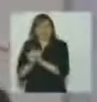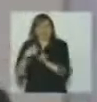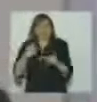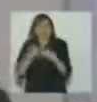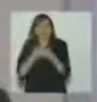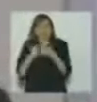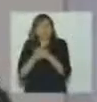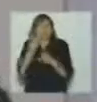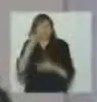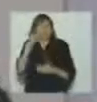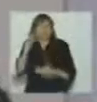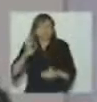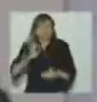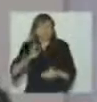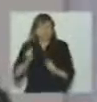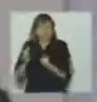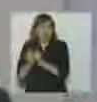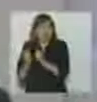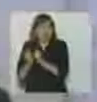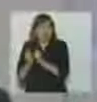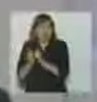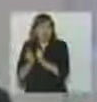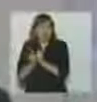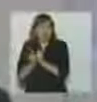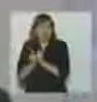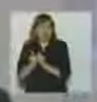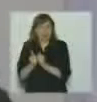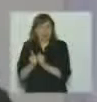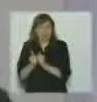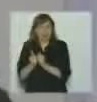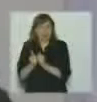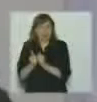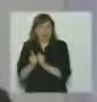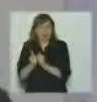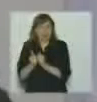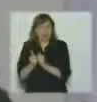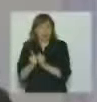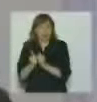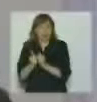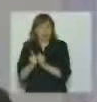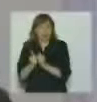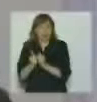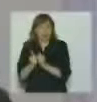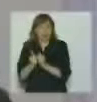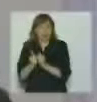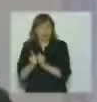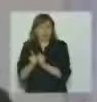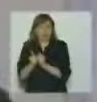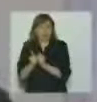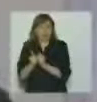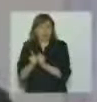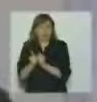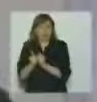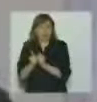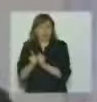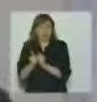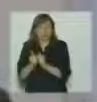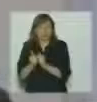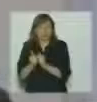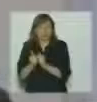es es también algo inigualable por eso tal vez me cueste un poco más de tiempo ir al teatro argentino